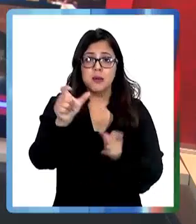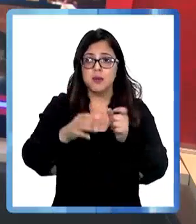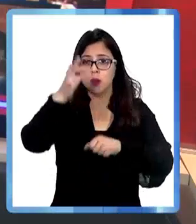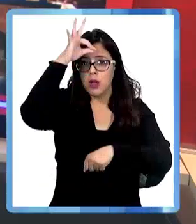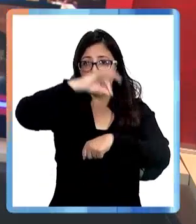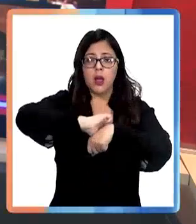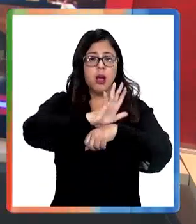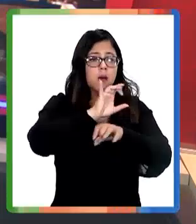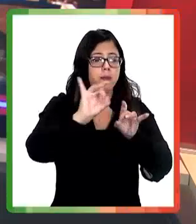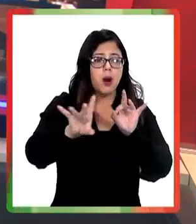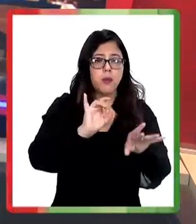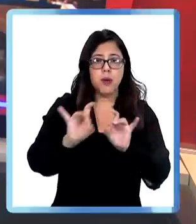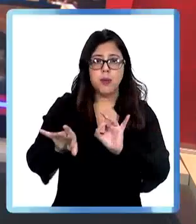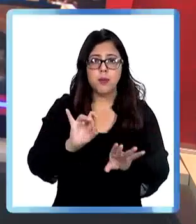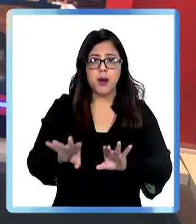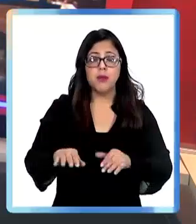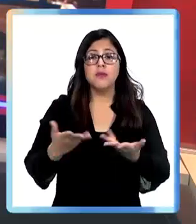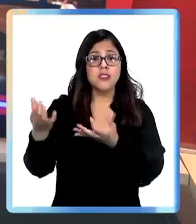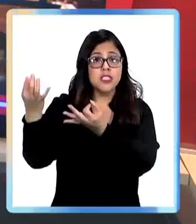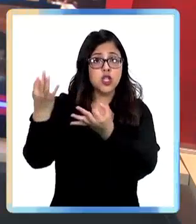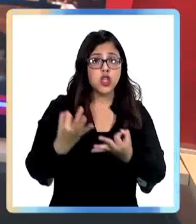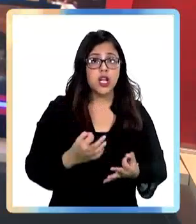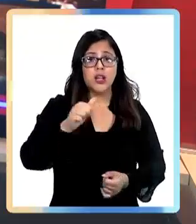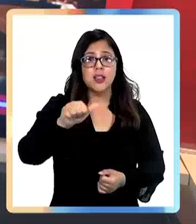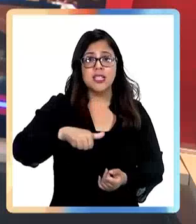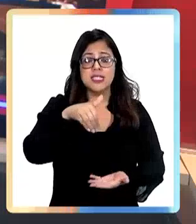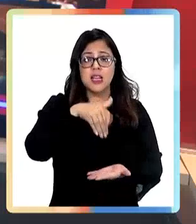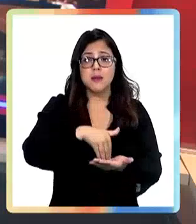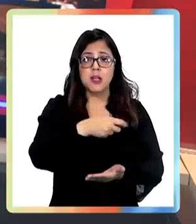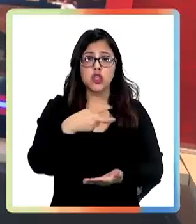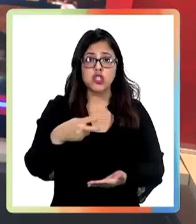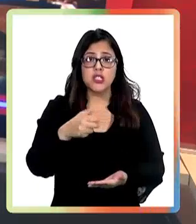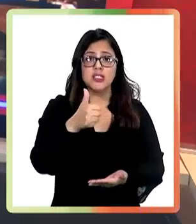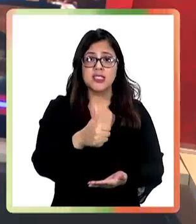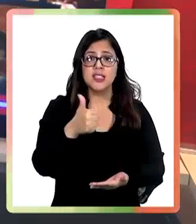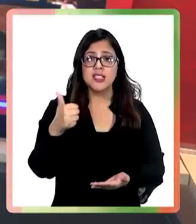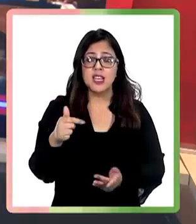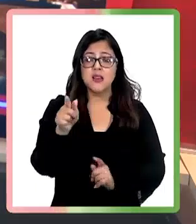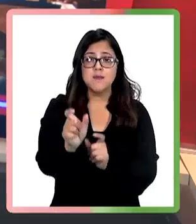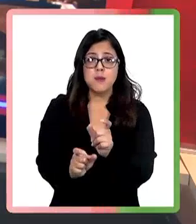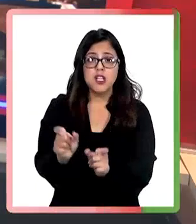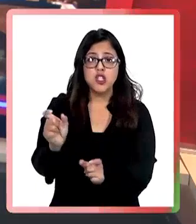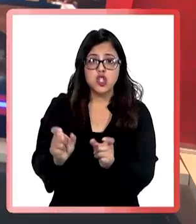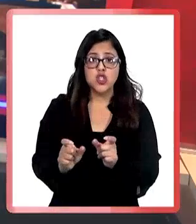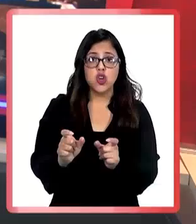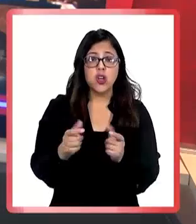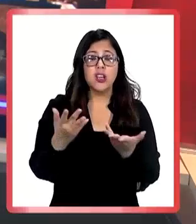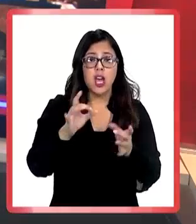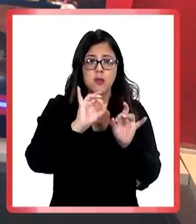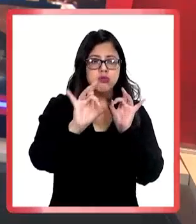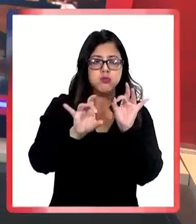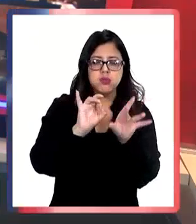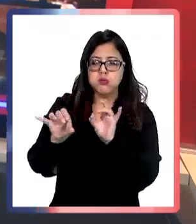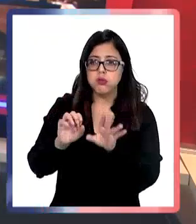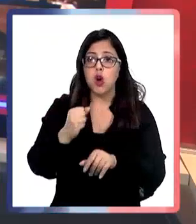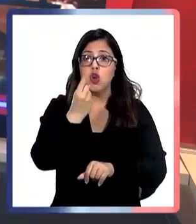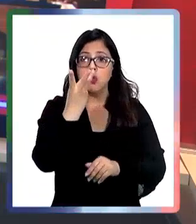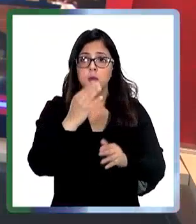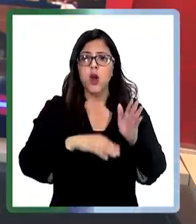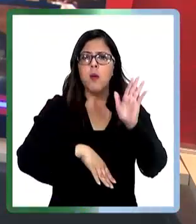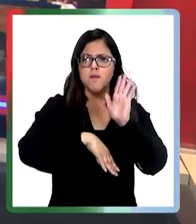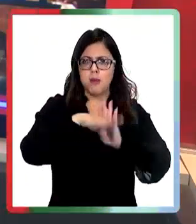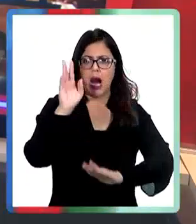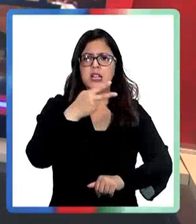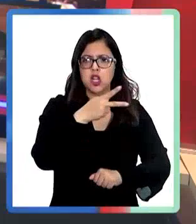se contagiaron de COVID-19. En total, hay 16.266 personas en etapa contagiante, la cifra